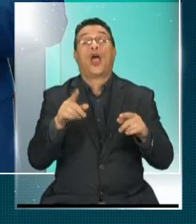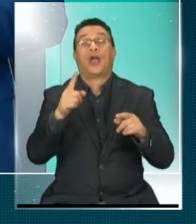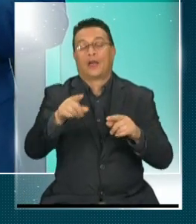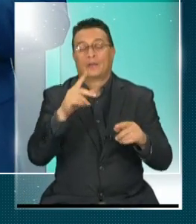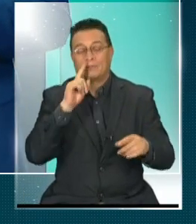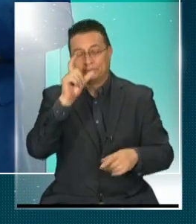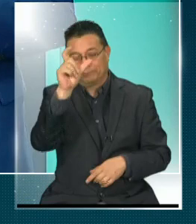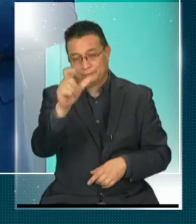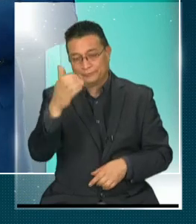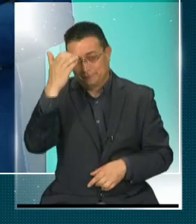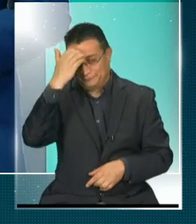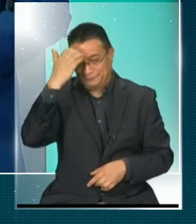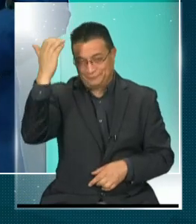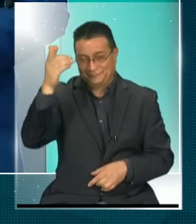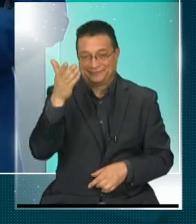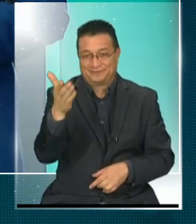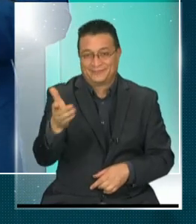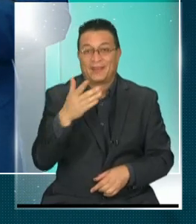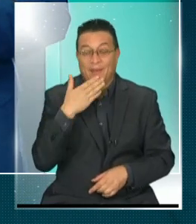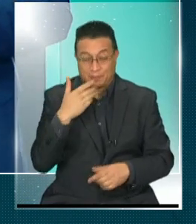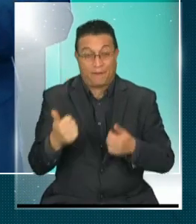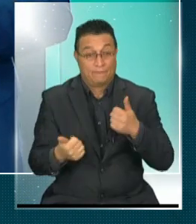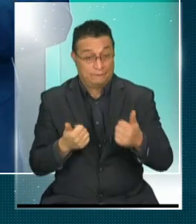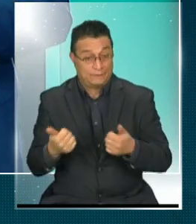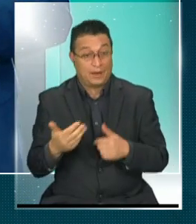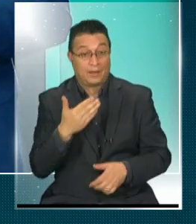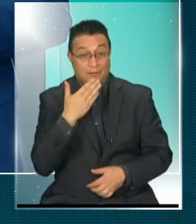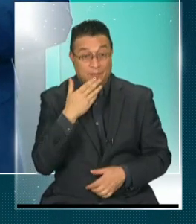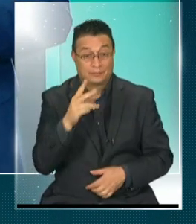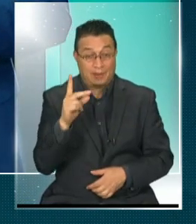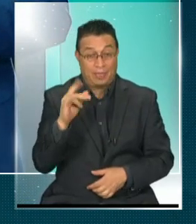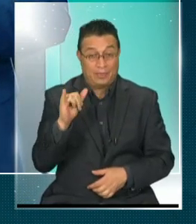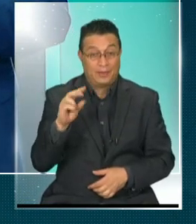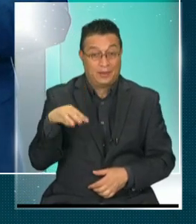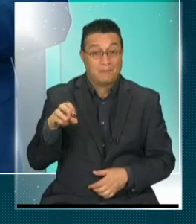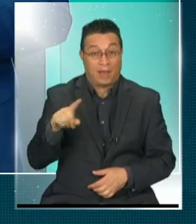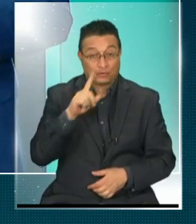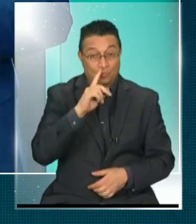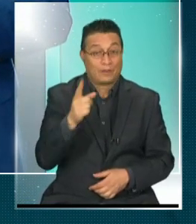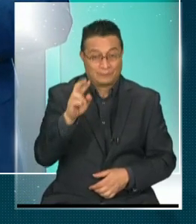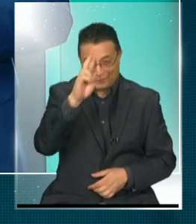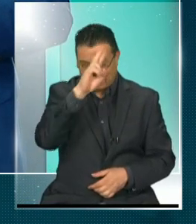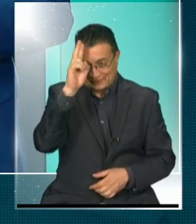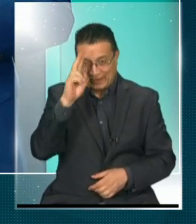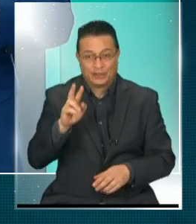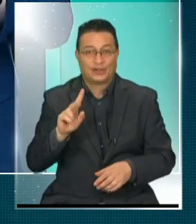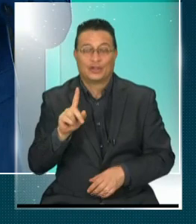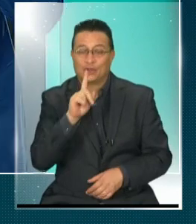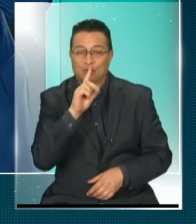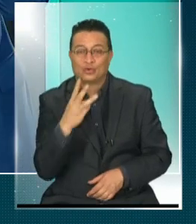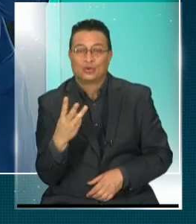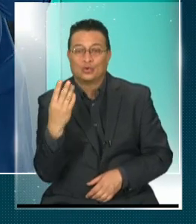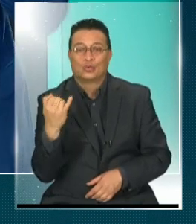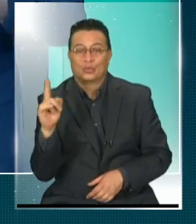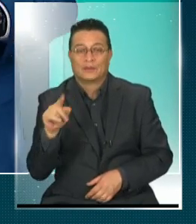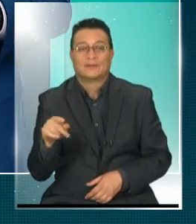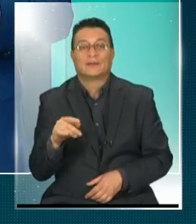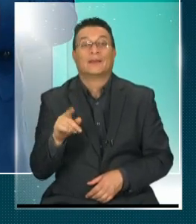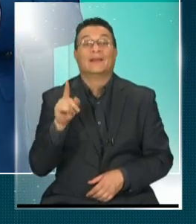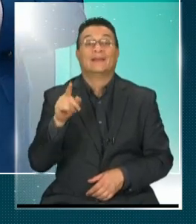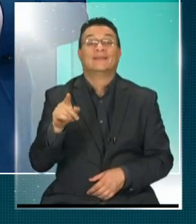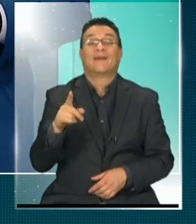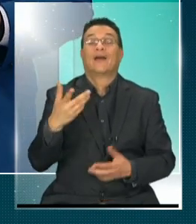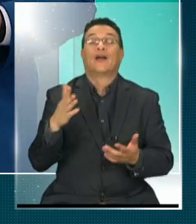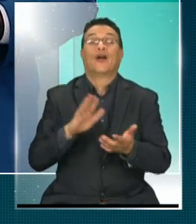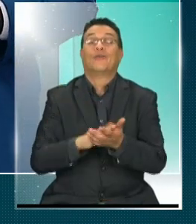estrella de Planeta Futuro. Que también estaba bailando Luis Dimas porque este es el otro rey del twist, pero además el rey del Planeta Futuro. ¿Cómo te vas,